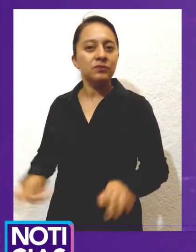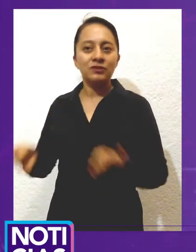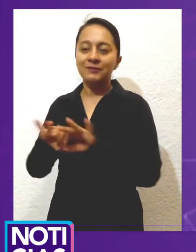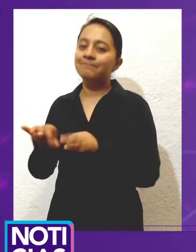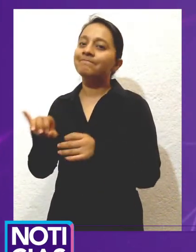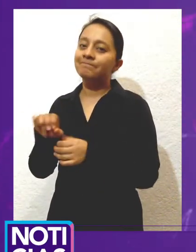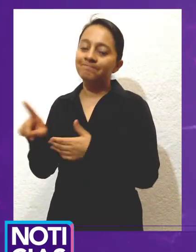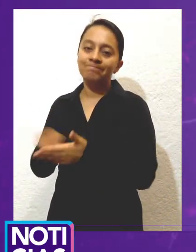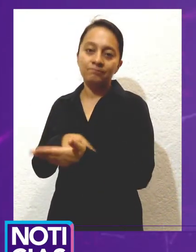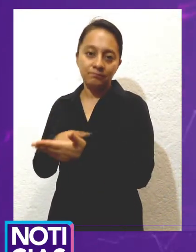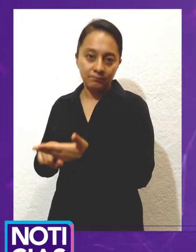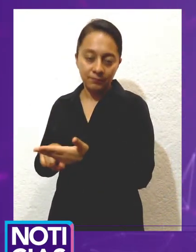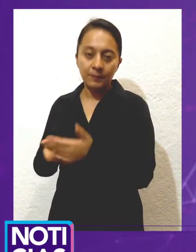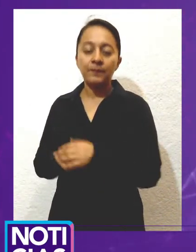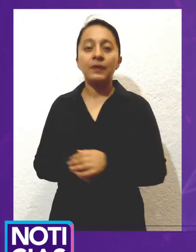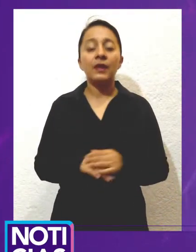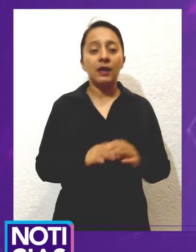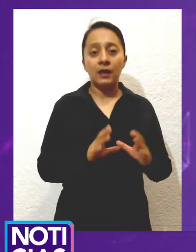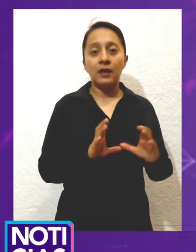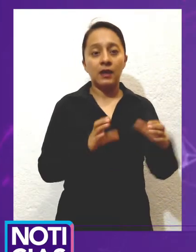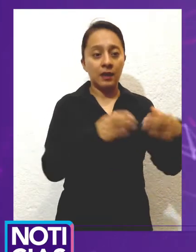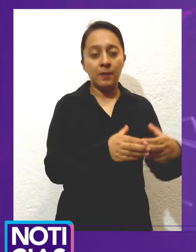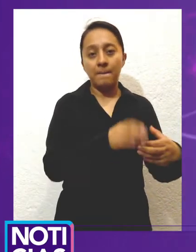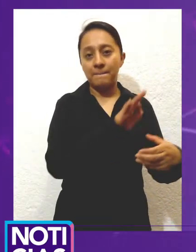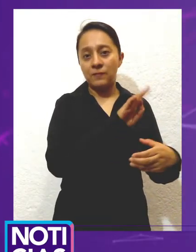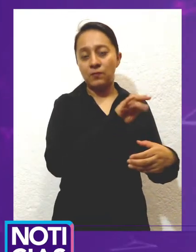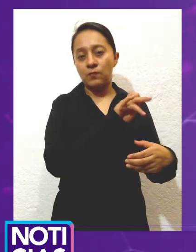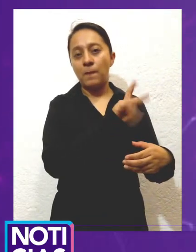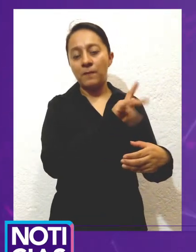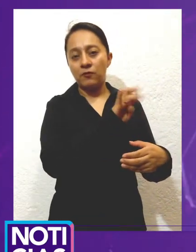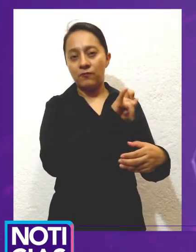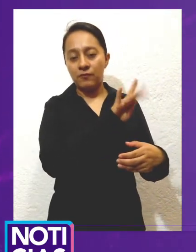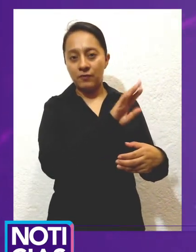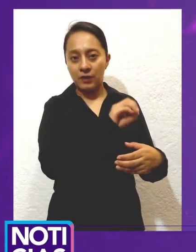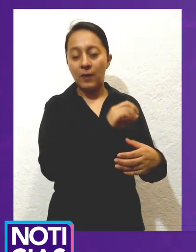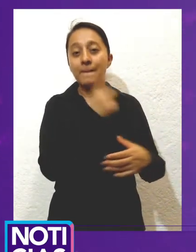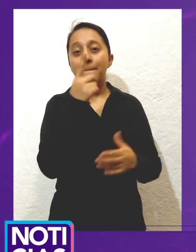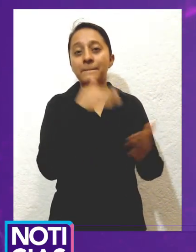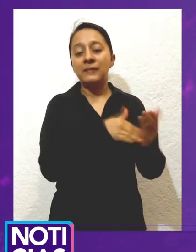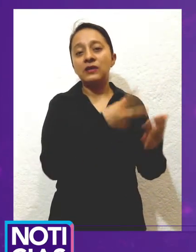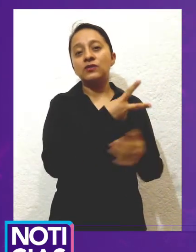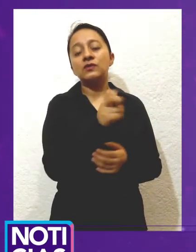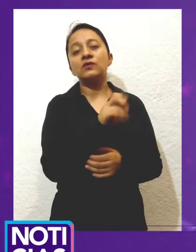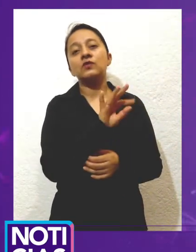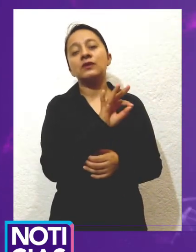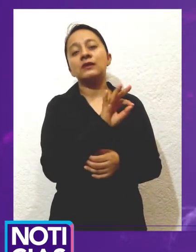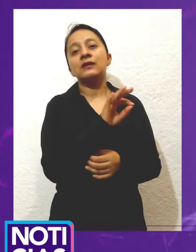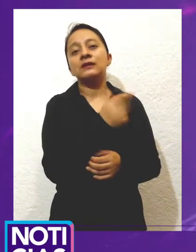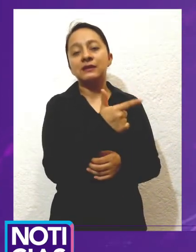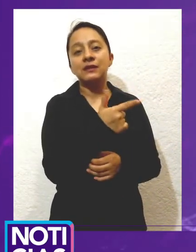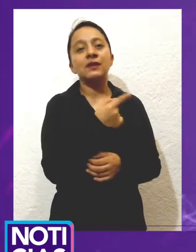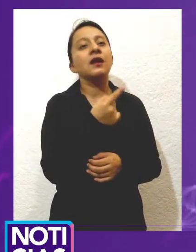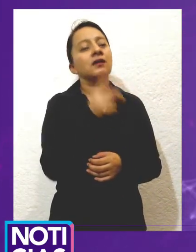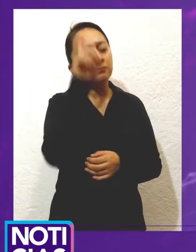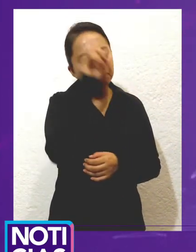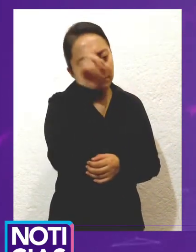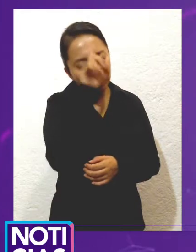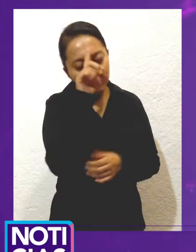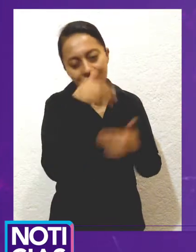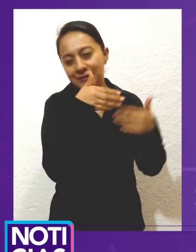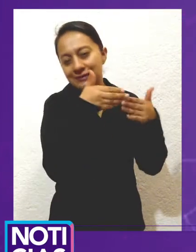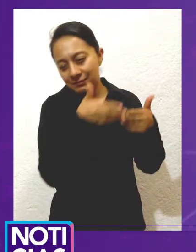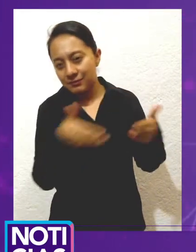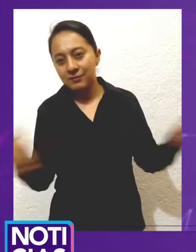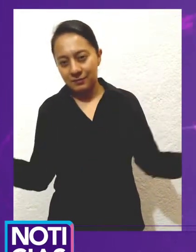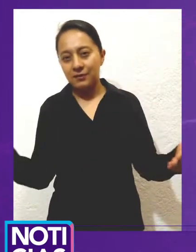.247 asesorías, en lo que va de la contingencia, por lo cual refirió que la dependencia que preside mantiene los canales de comunicación